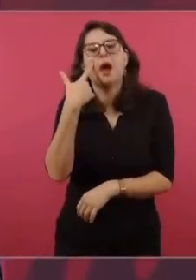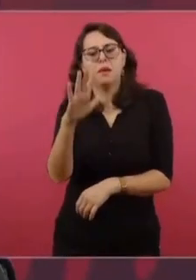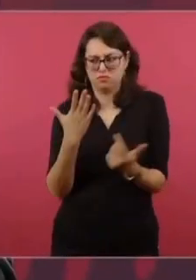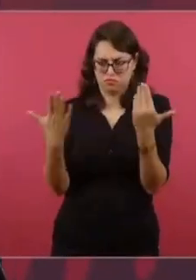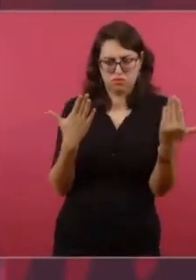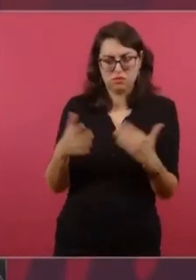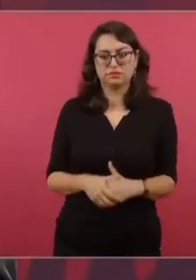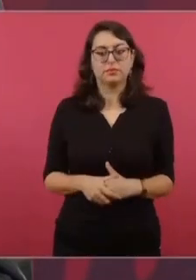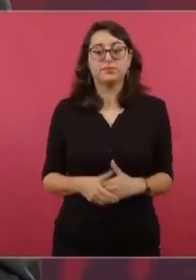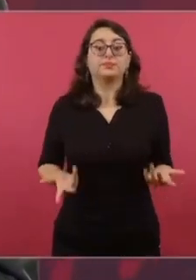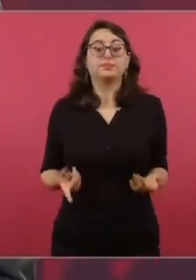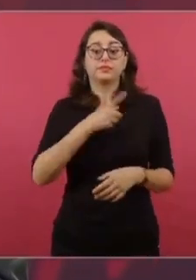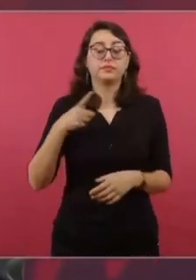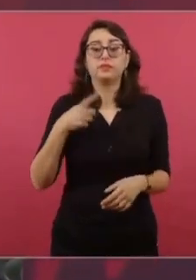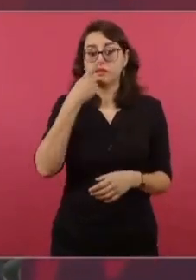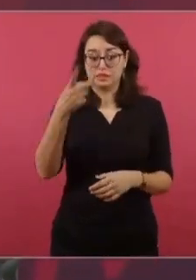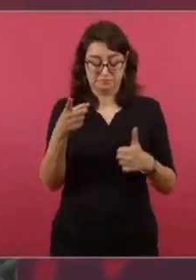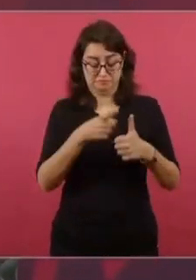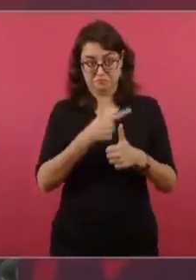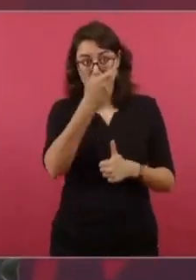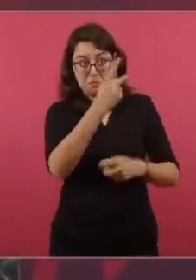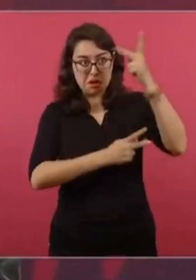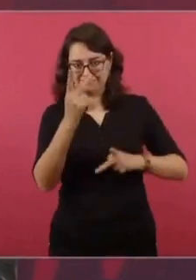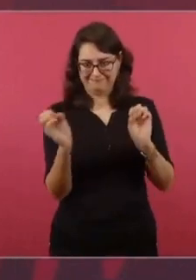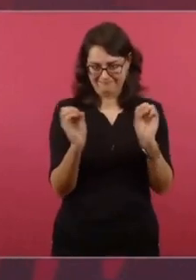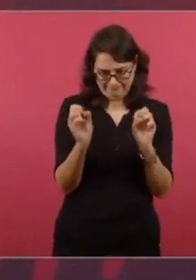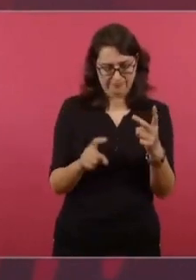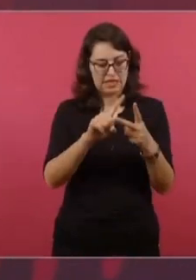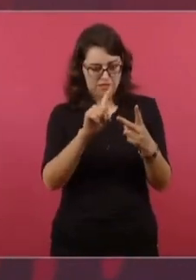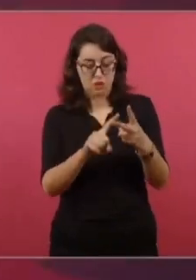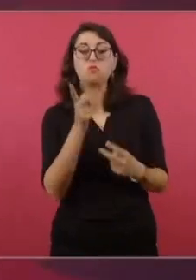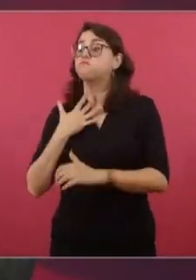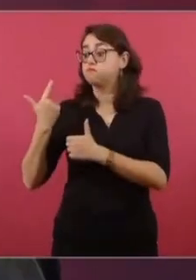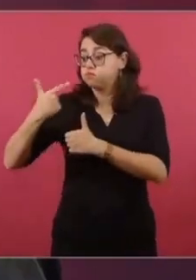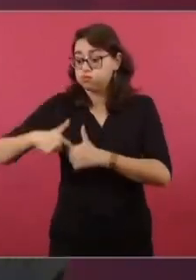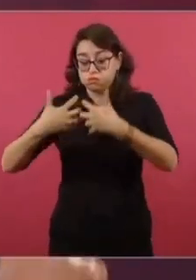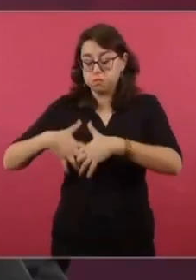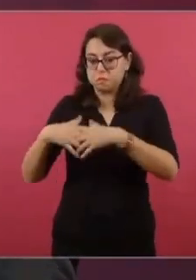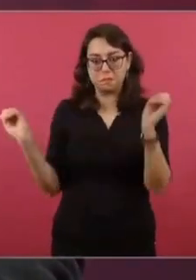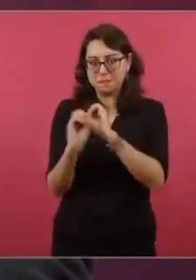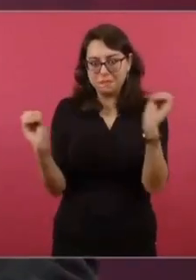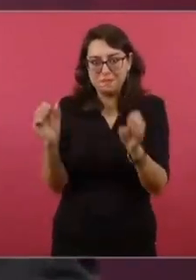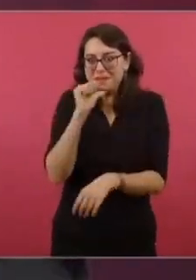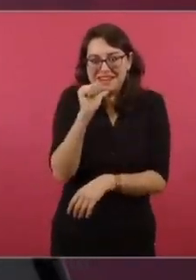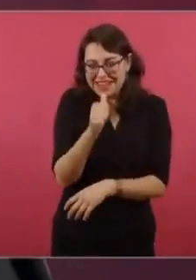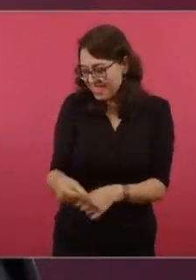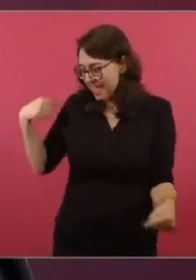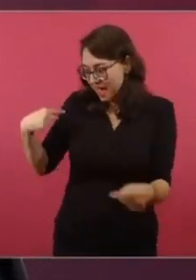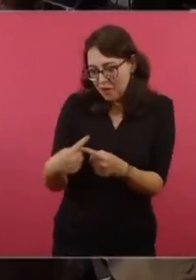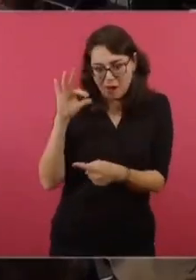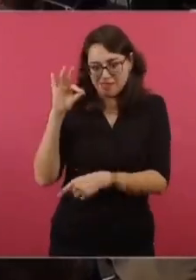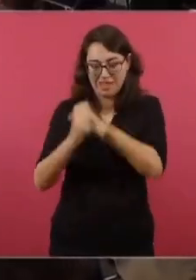es más la producción en Pemex. La extracción de petróleo, primero. Entonces es, este,